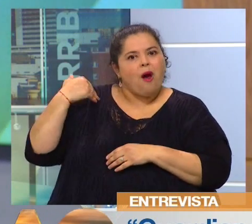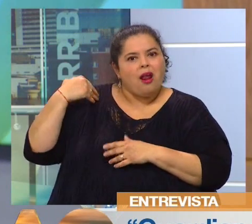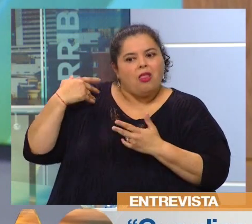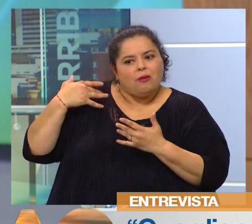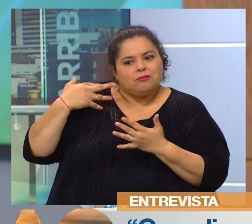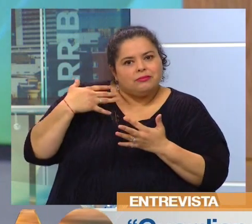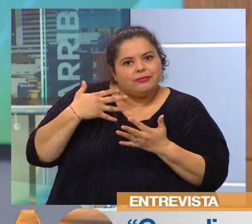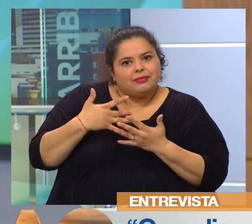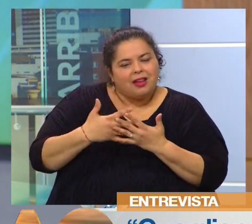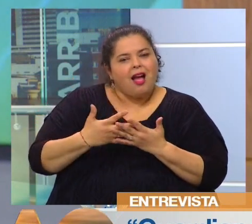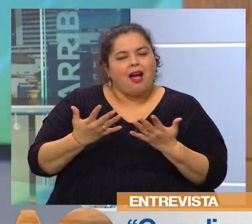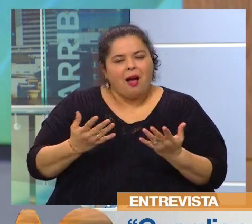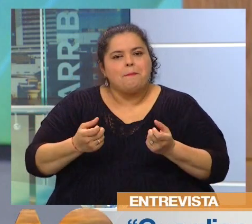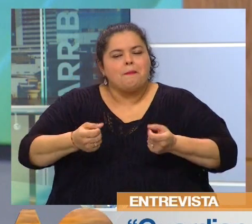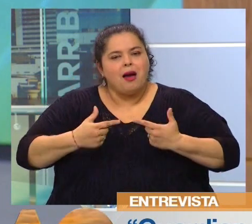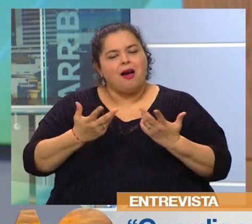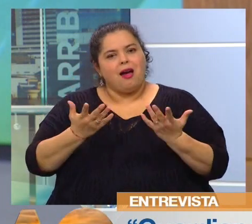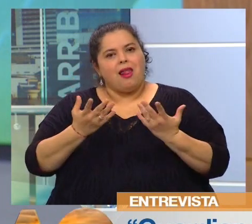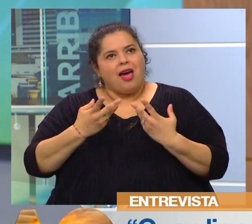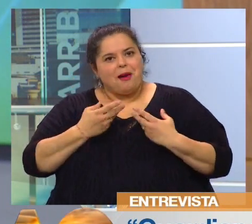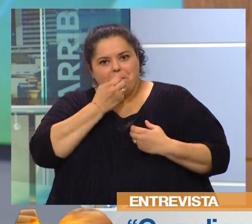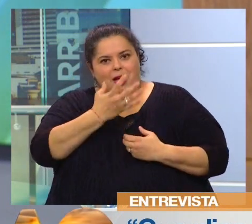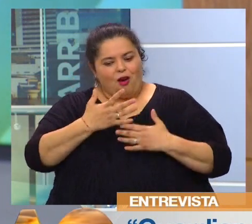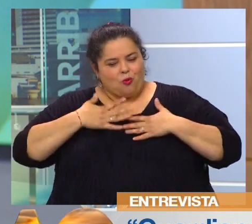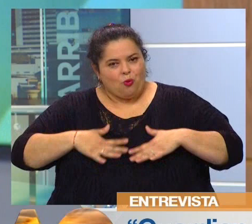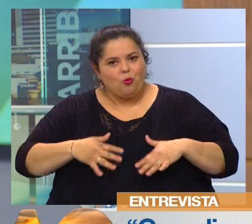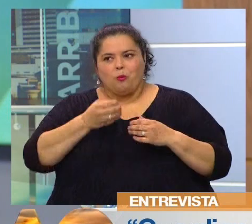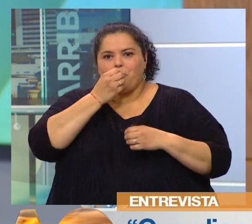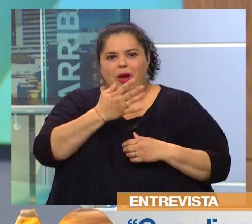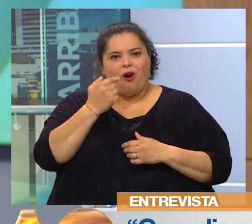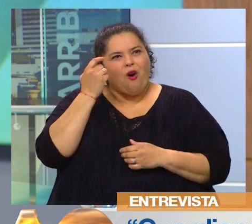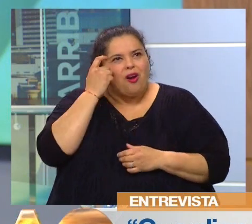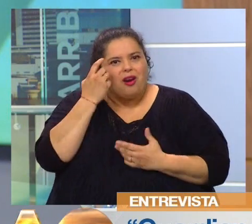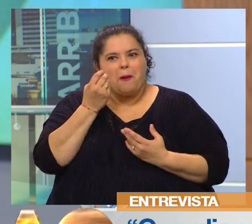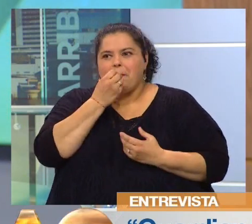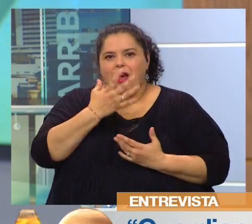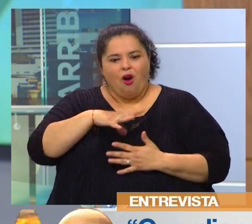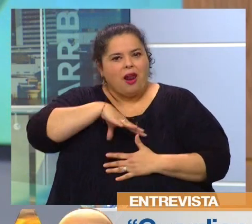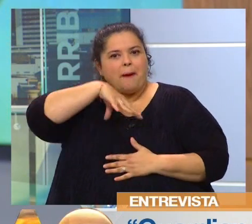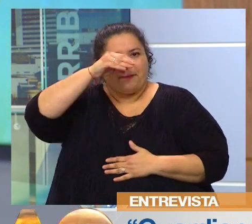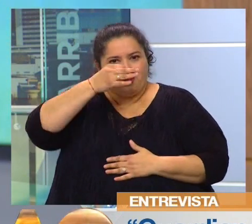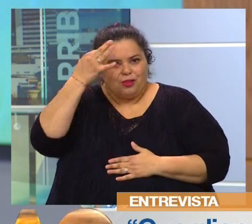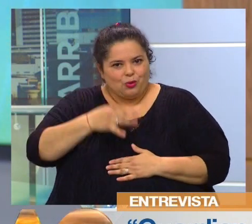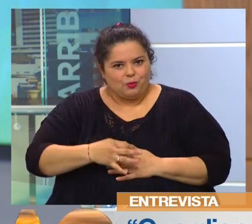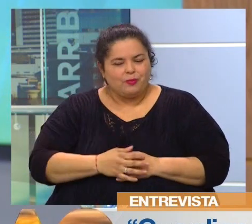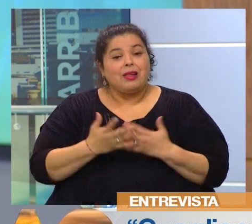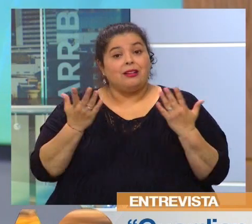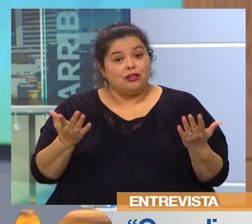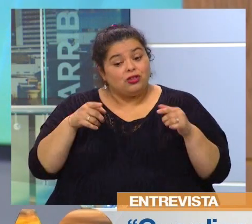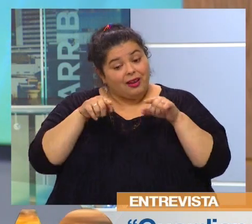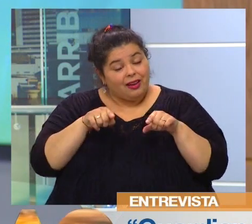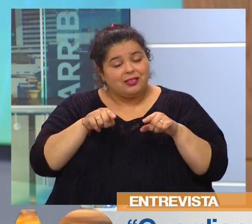físico, psíquico, espiritual. Y es una forma, creo yo, que tendríamos que empezar